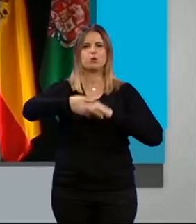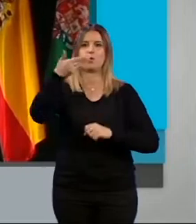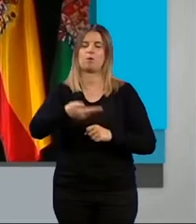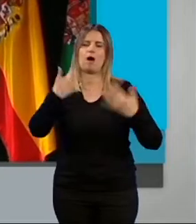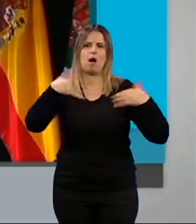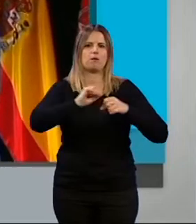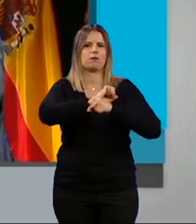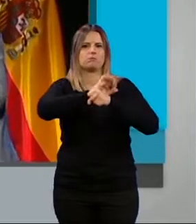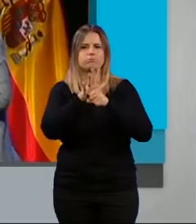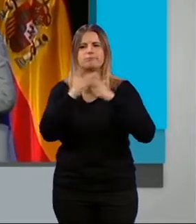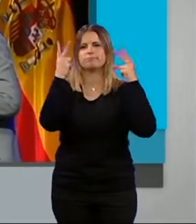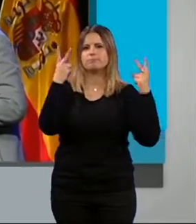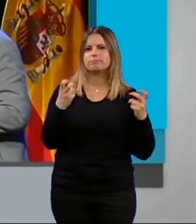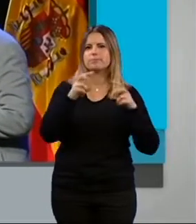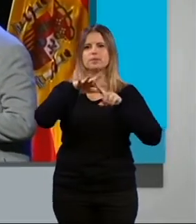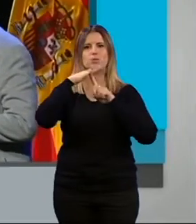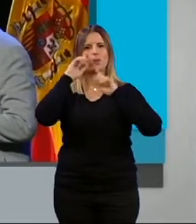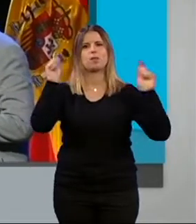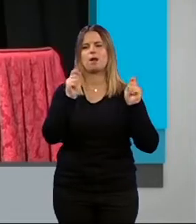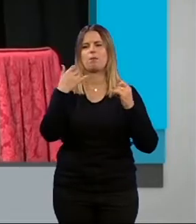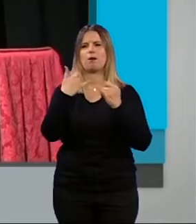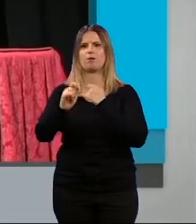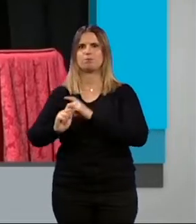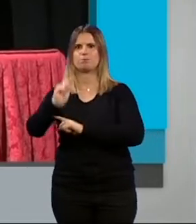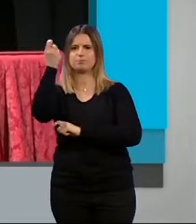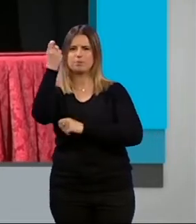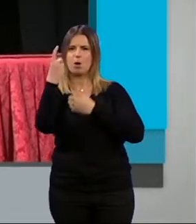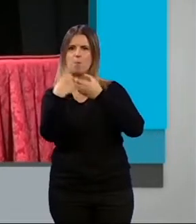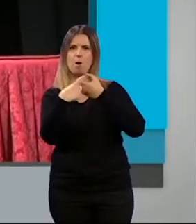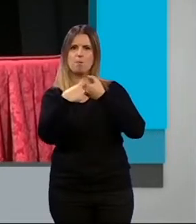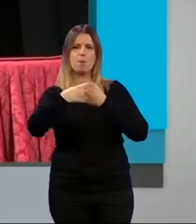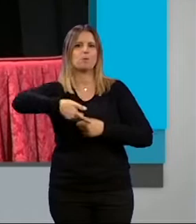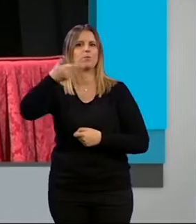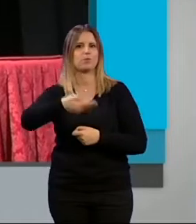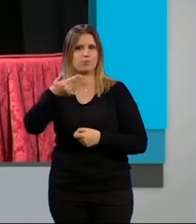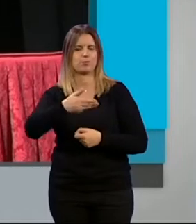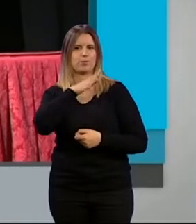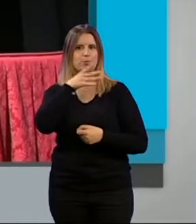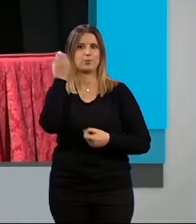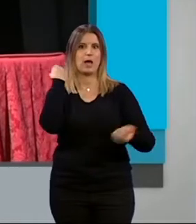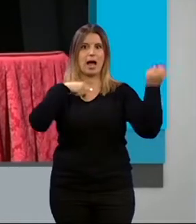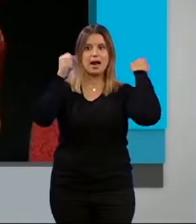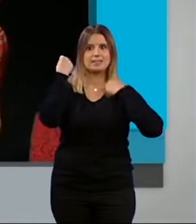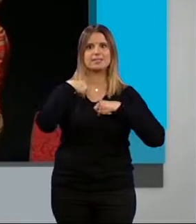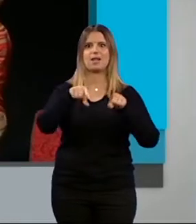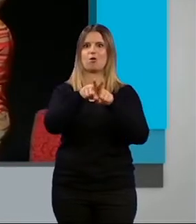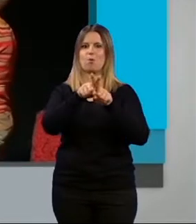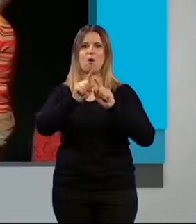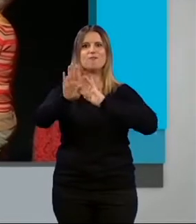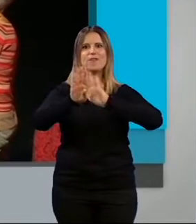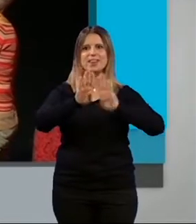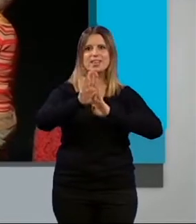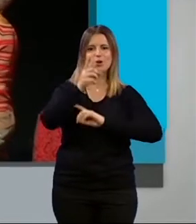coronavirus, el confinamiento y el estado de alarma ha conseguido una participación importante tanto por parte de los artistas como de los vecinos.